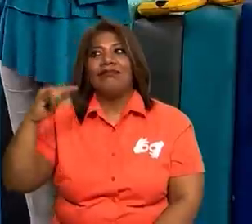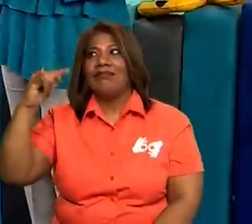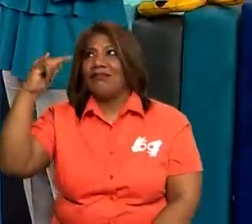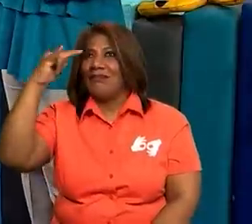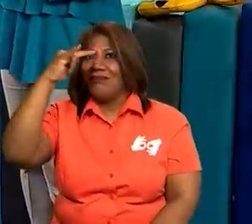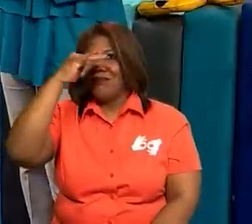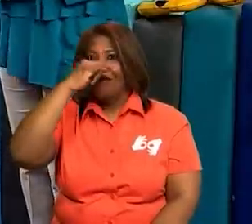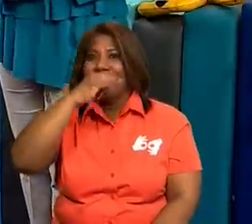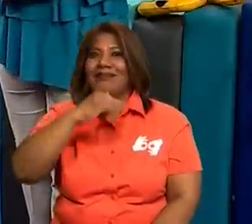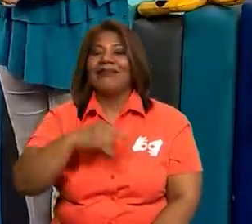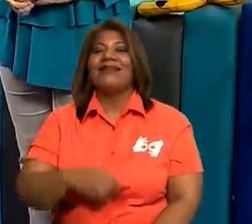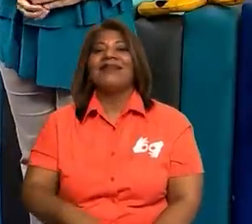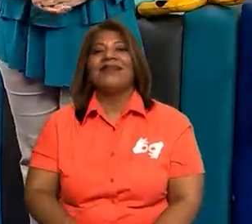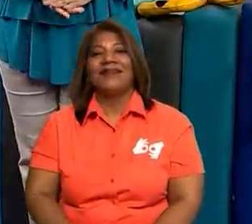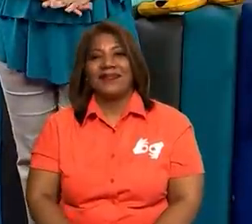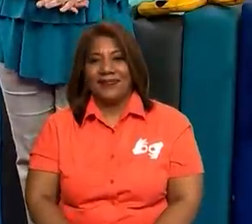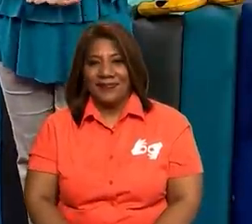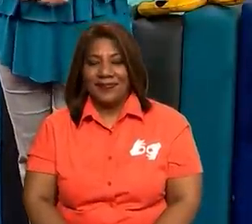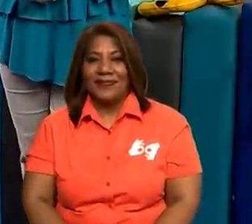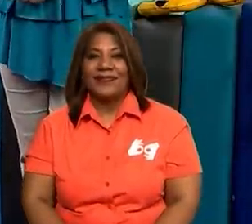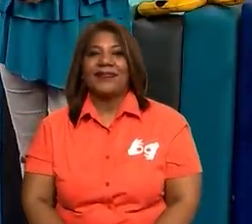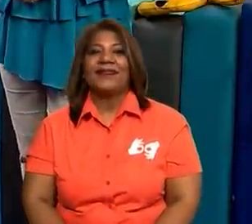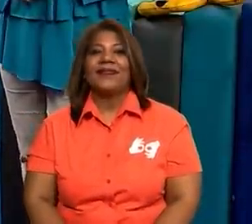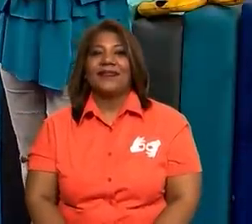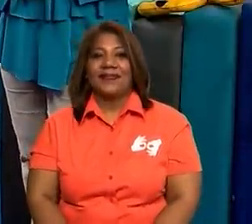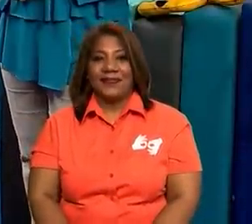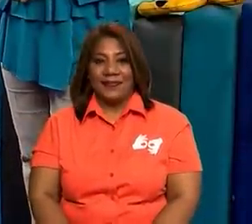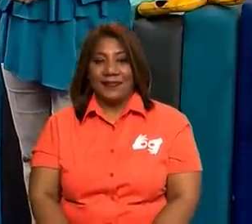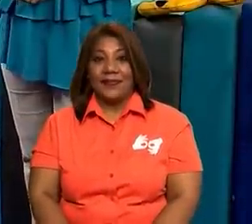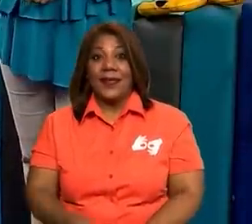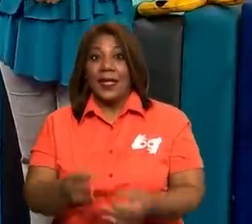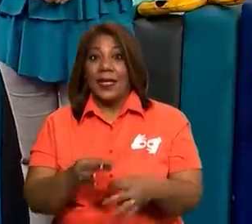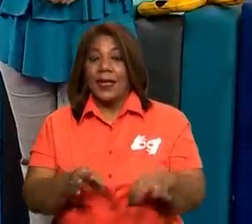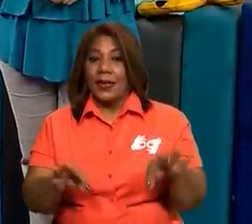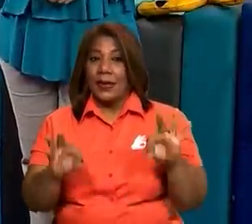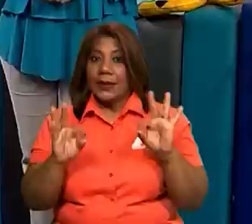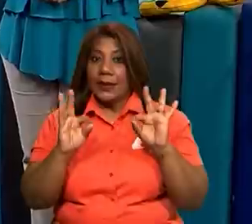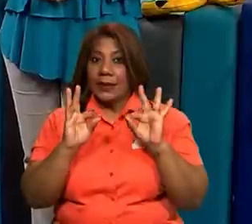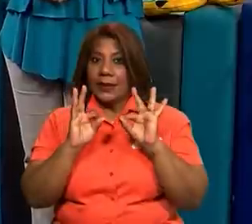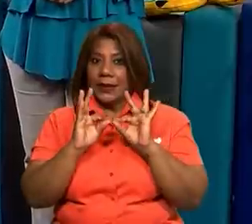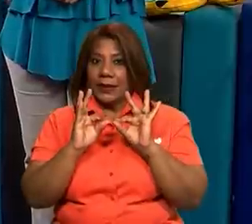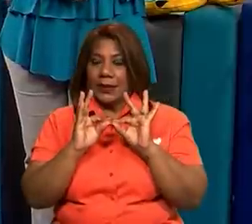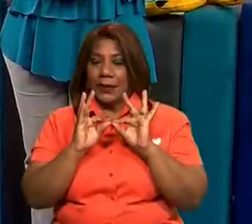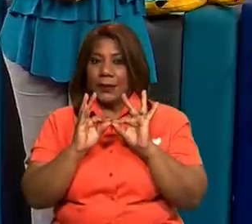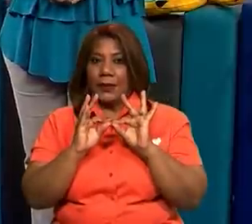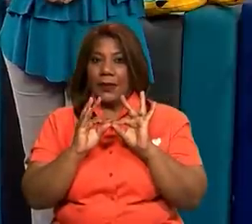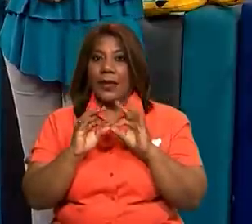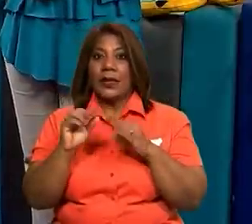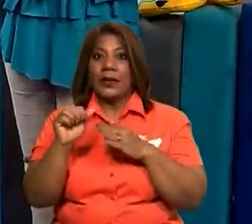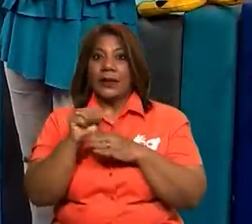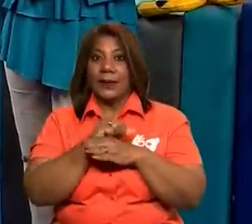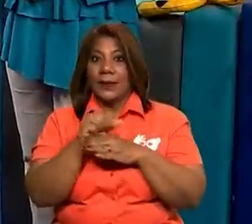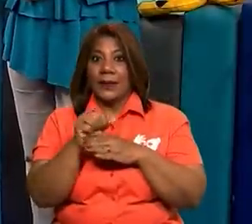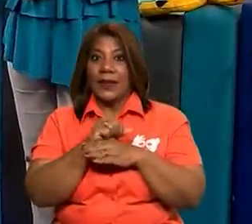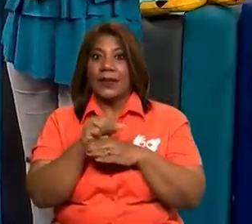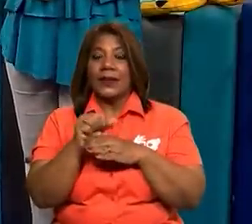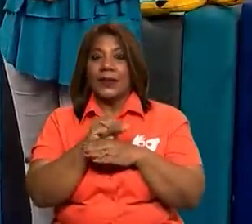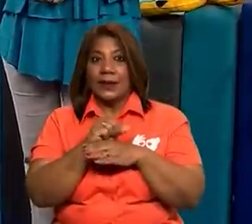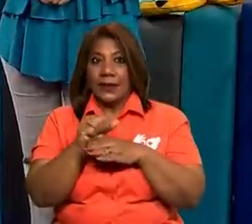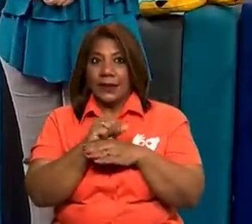Puede ser. Así es. Es muy importante también practicar la articulación para poder entonces